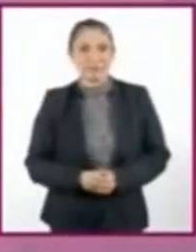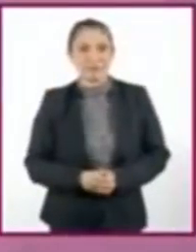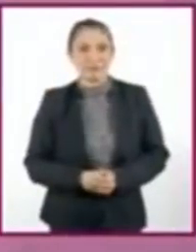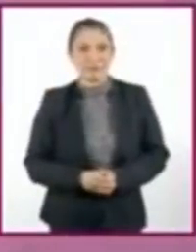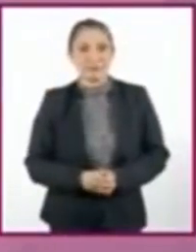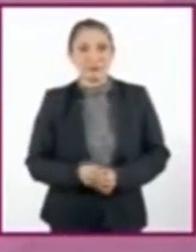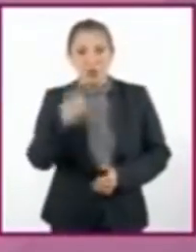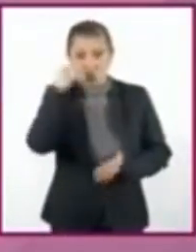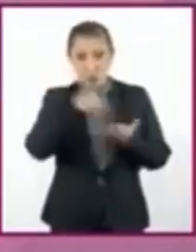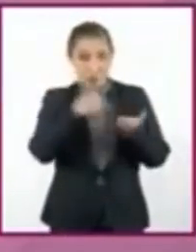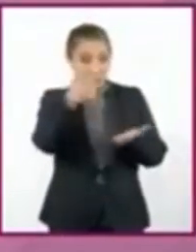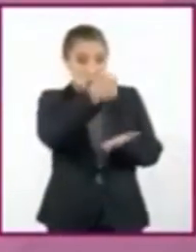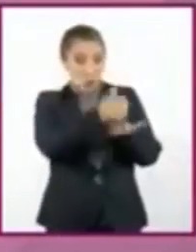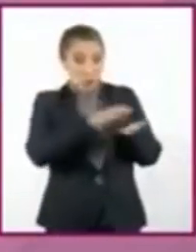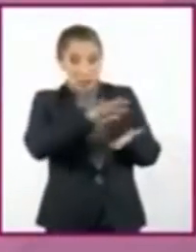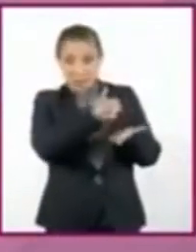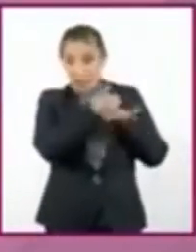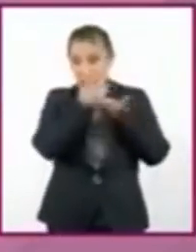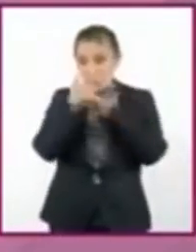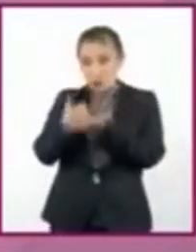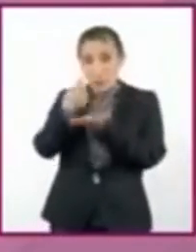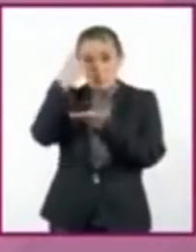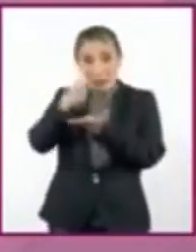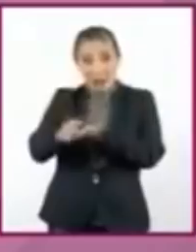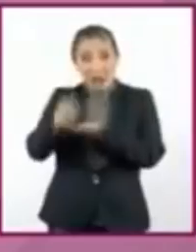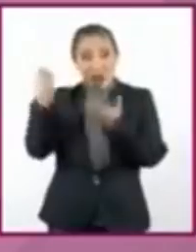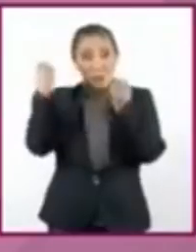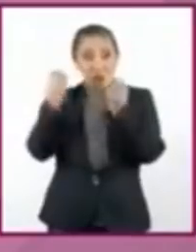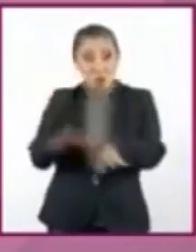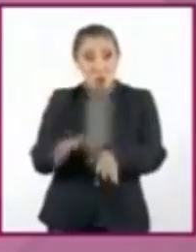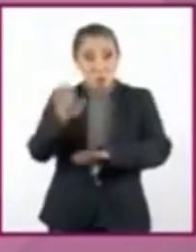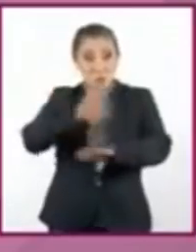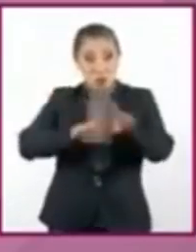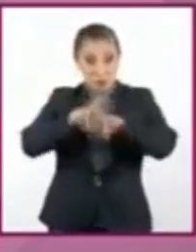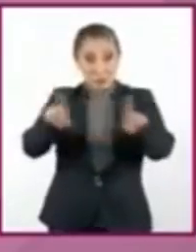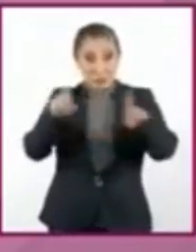¿Creen que las ciudades contribuyan a la pérdida de biodiversidad?